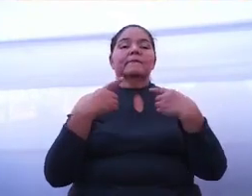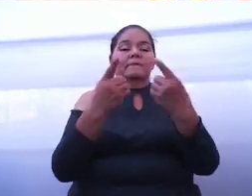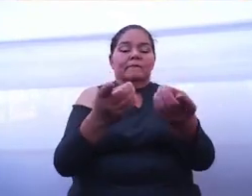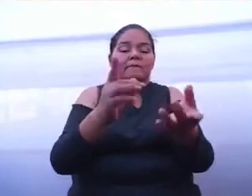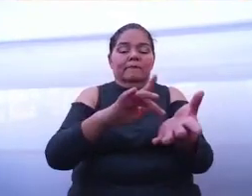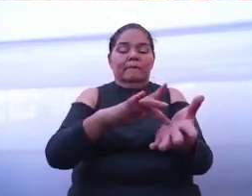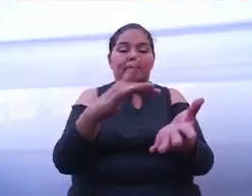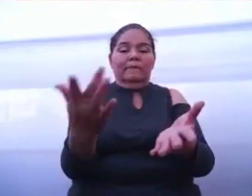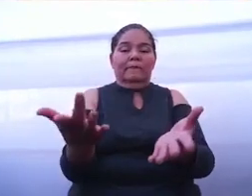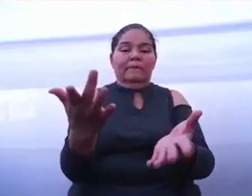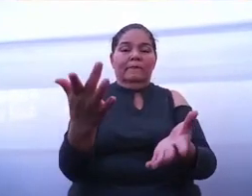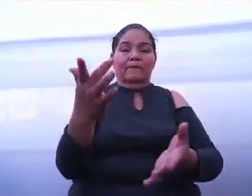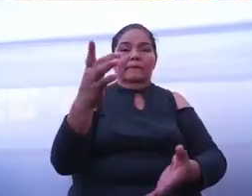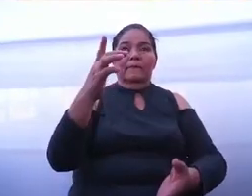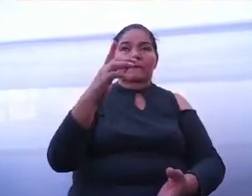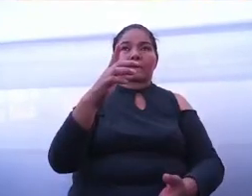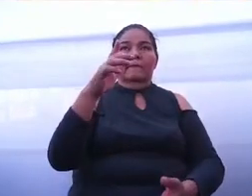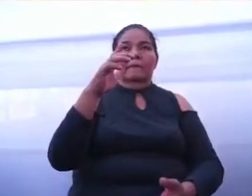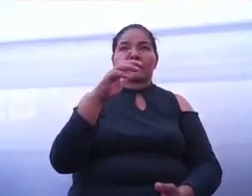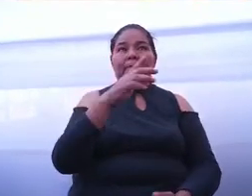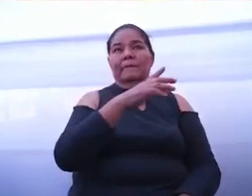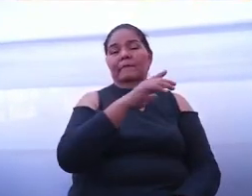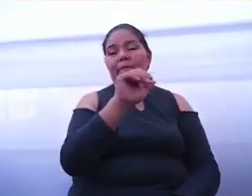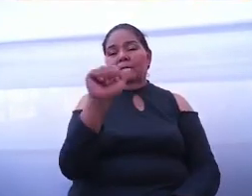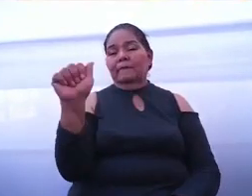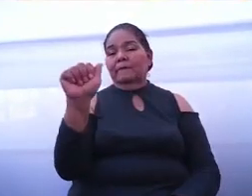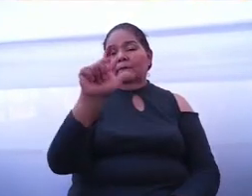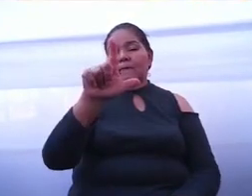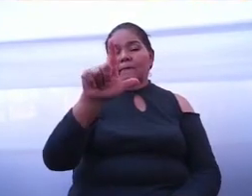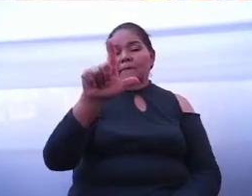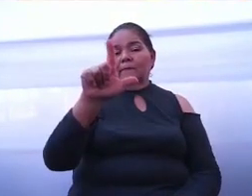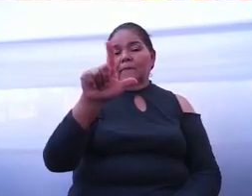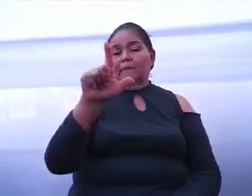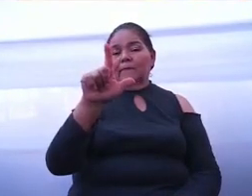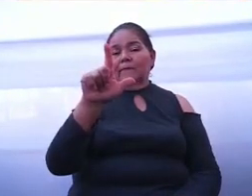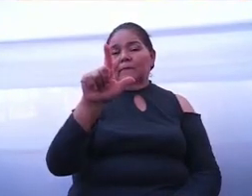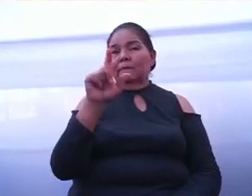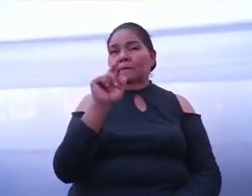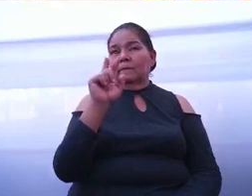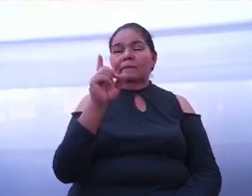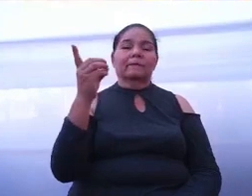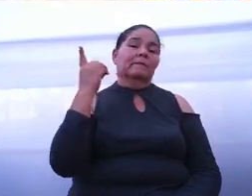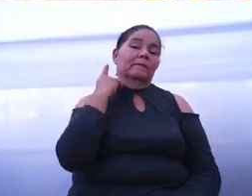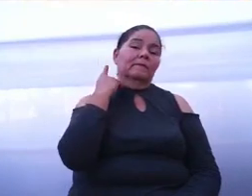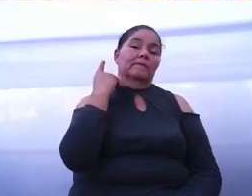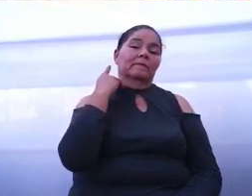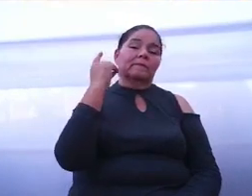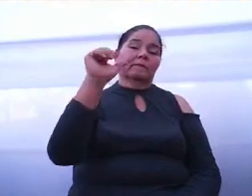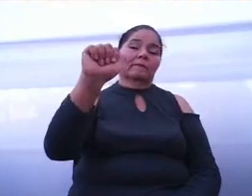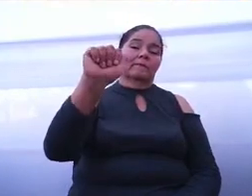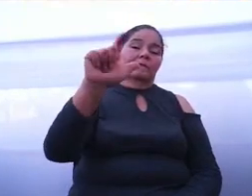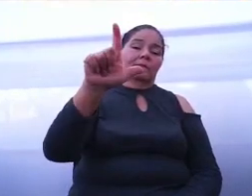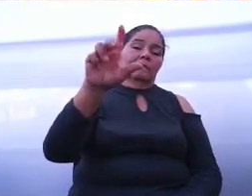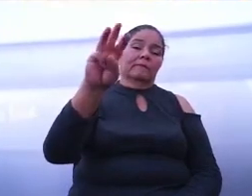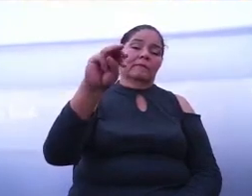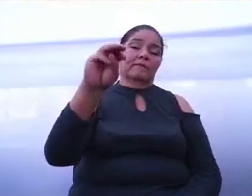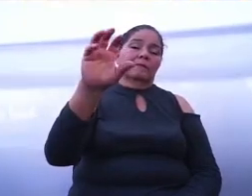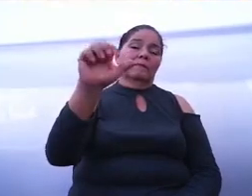delegada de los programas del bienestar en Guanajuato, la exdiputada Alma Alcaraz.